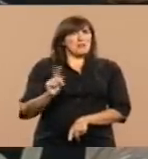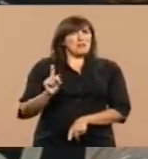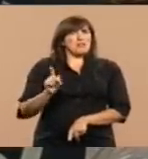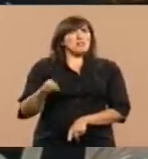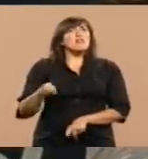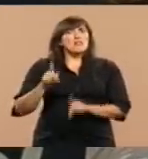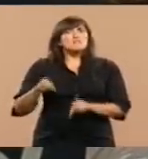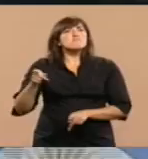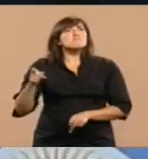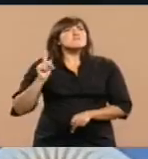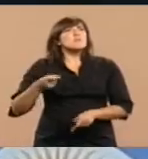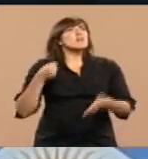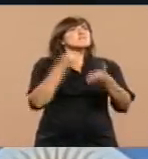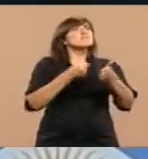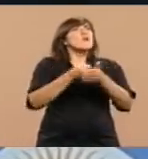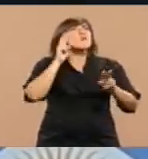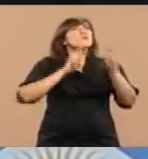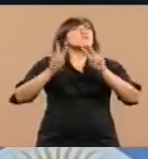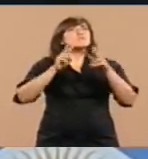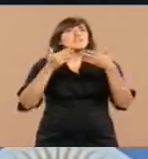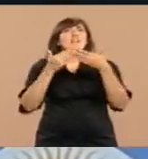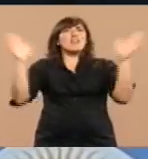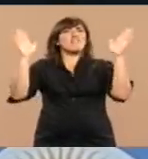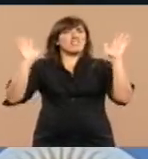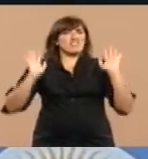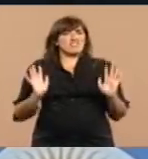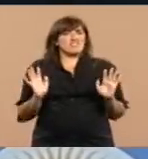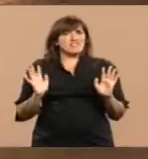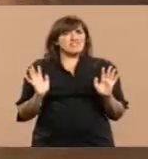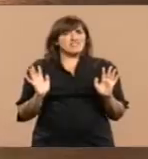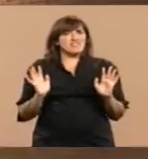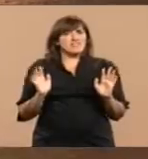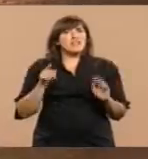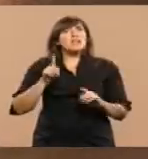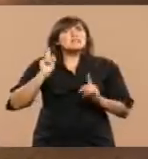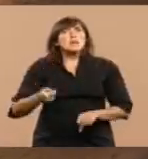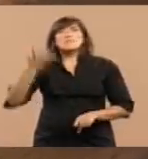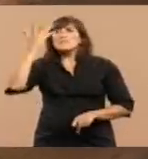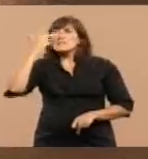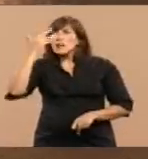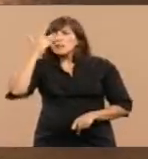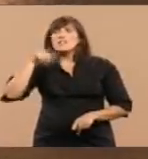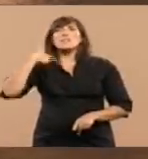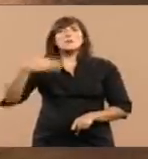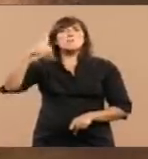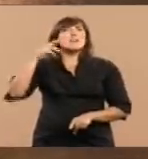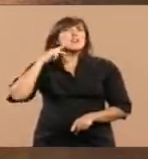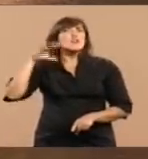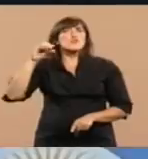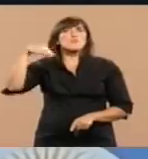se hizo combatiente de la libertad, la de San Martín, la de Mariano Moreno,